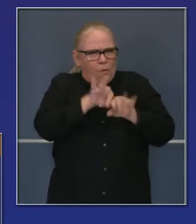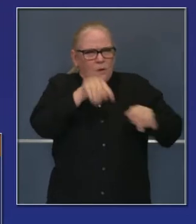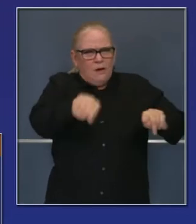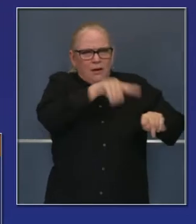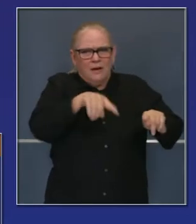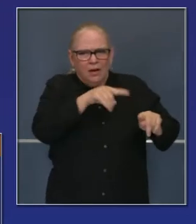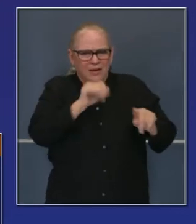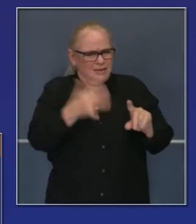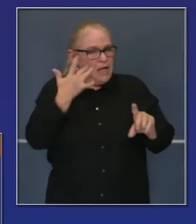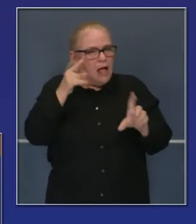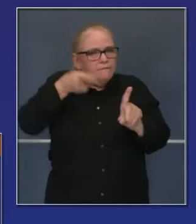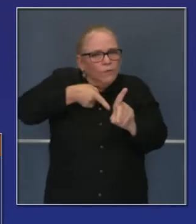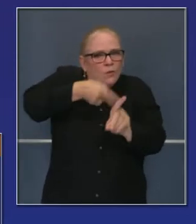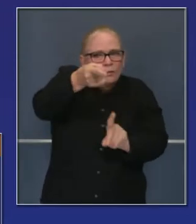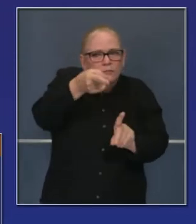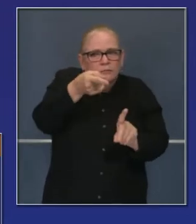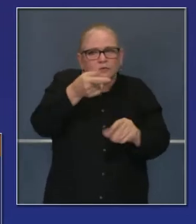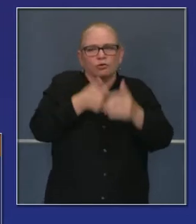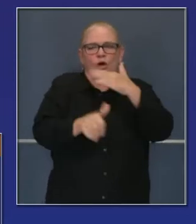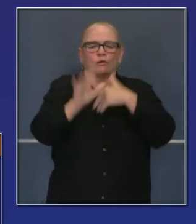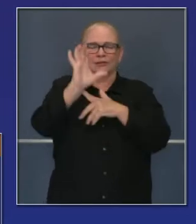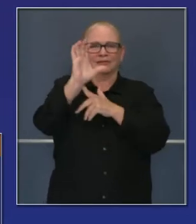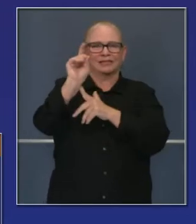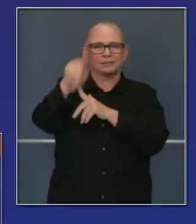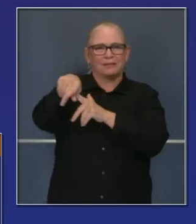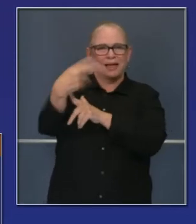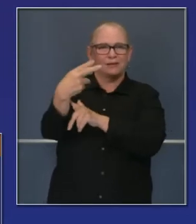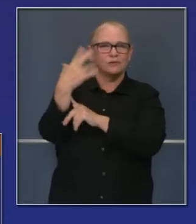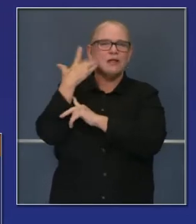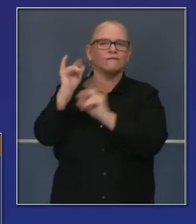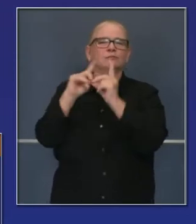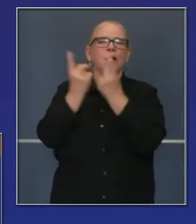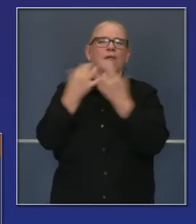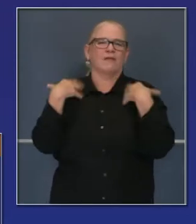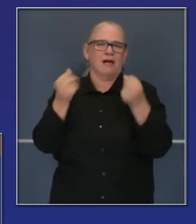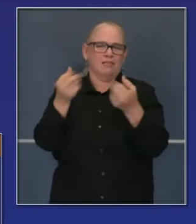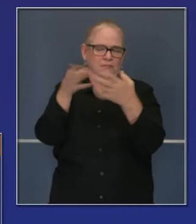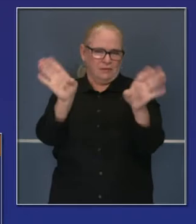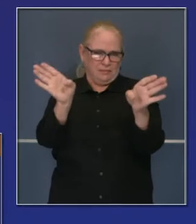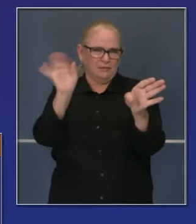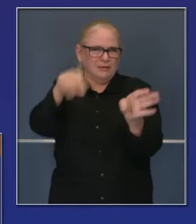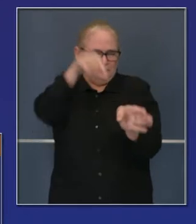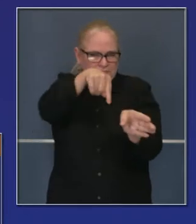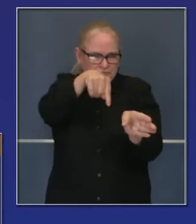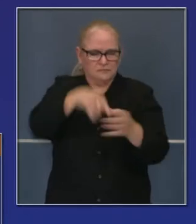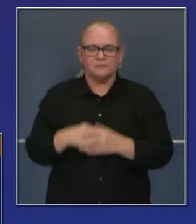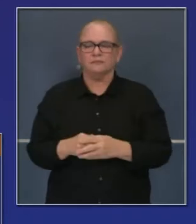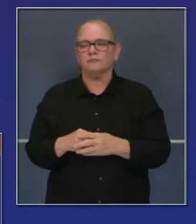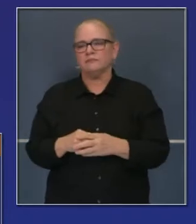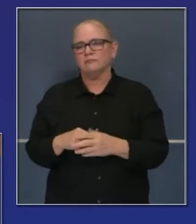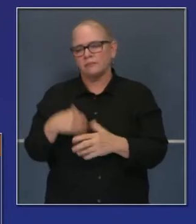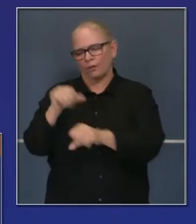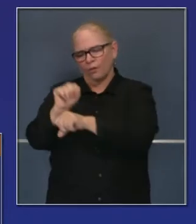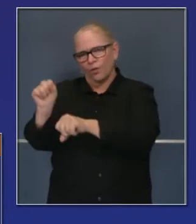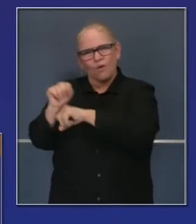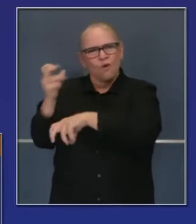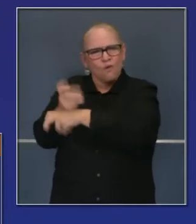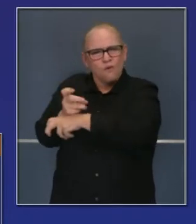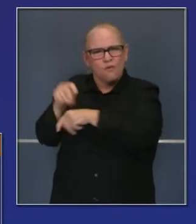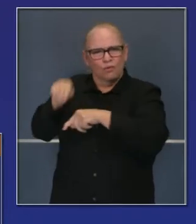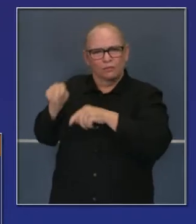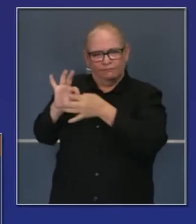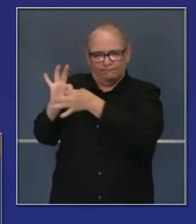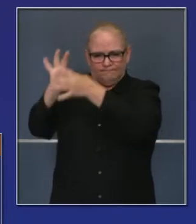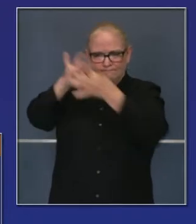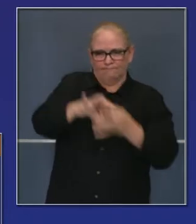dentro del estado de California CDPH, el tratamiento de salud pública y hemos avanzado ahora una prueba logística